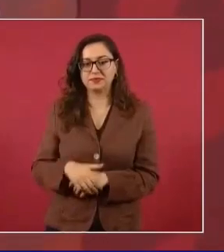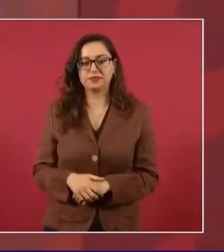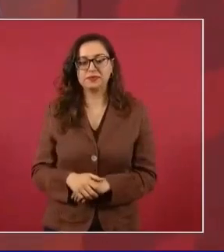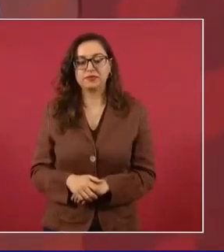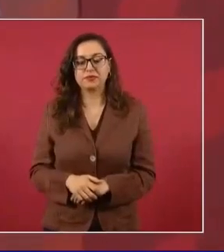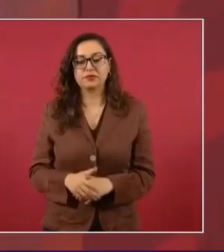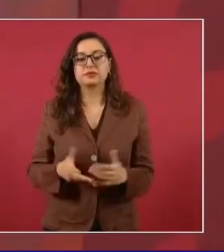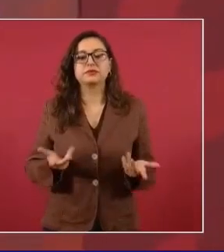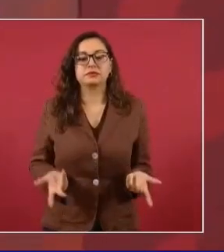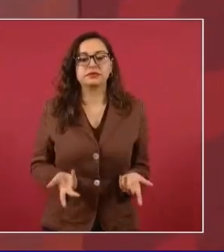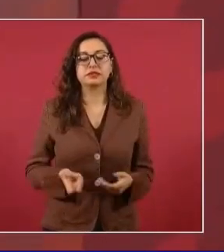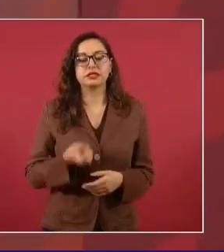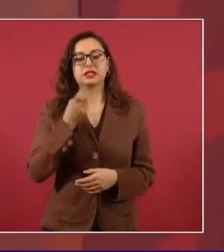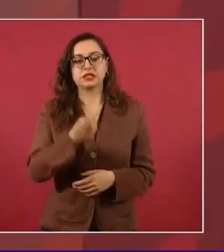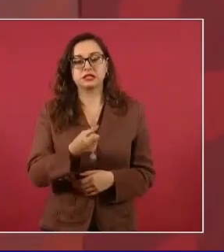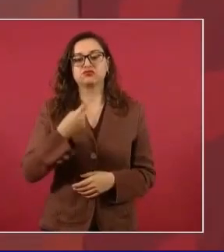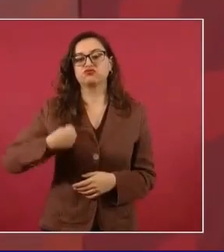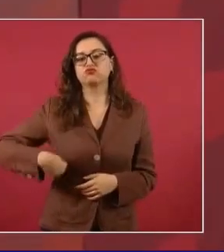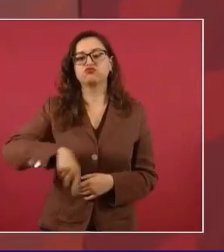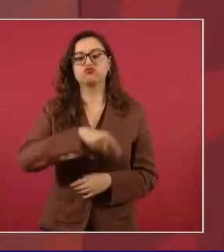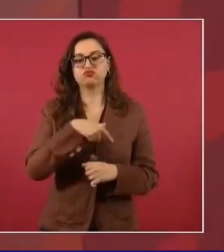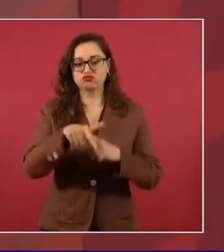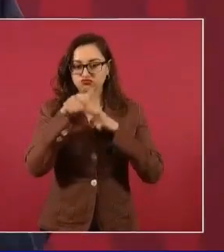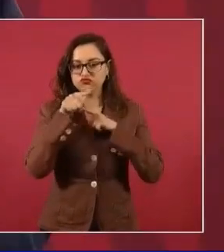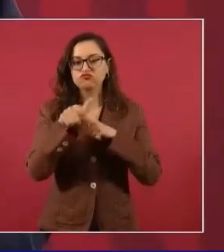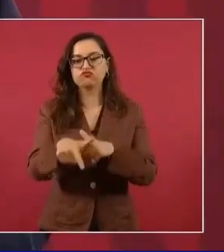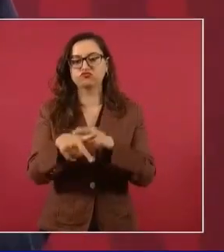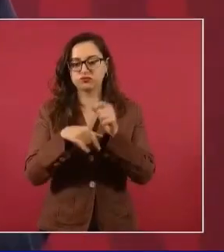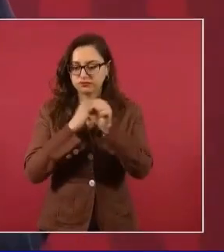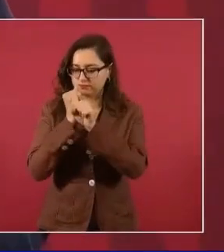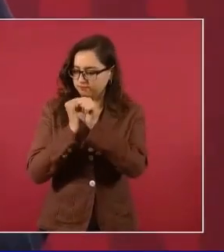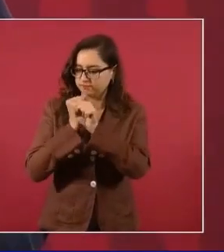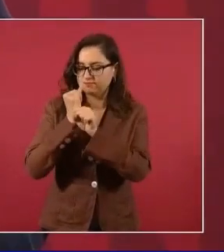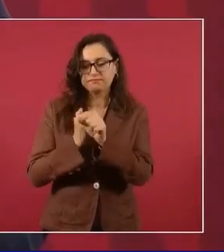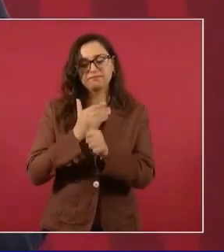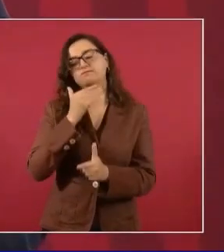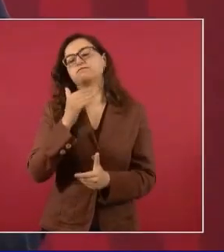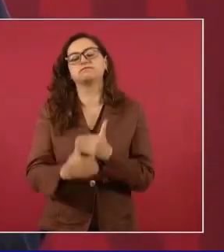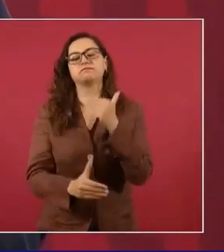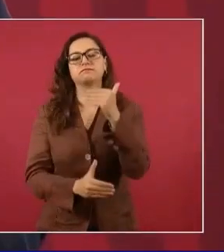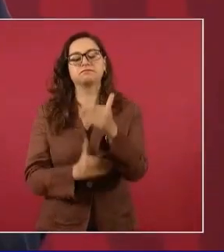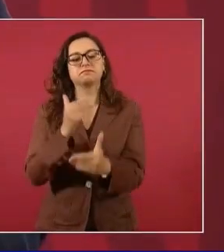precisamente…? Vamos a seguir adelante con la investigación.